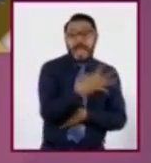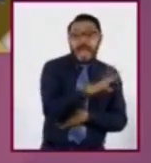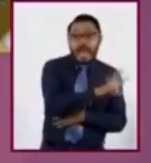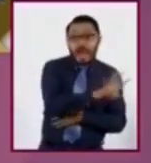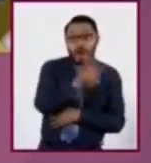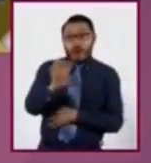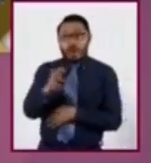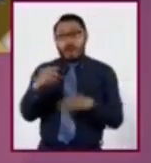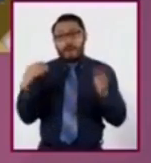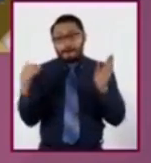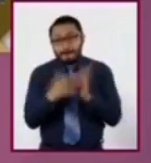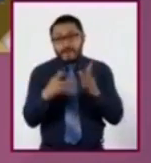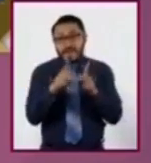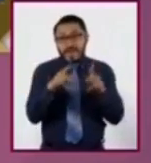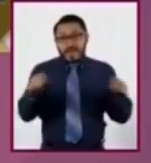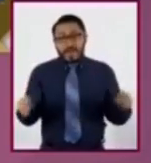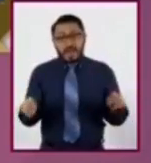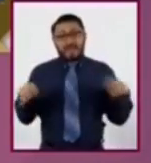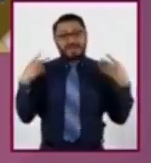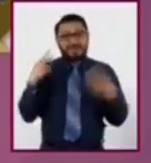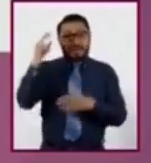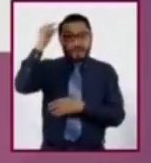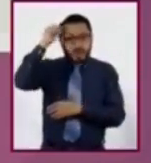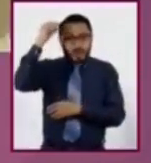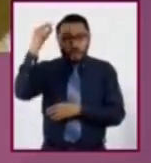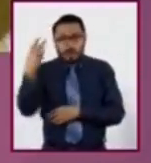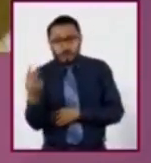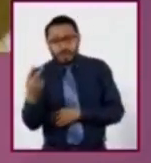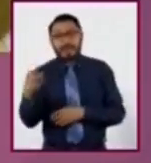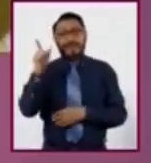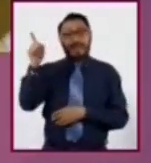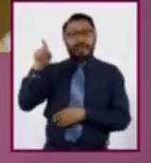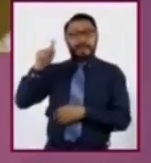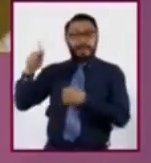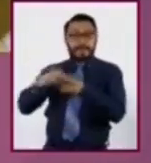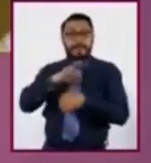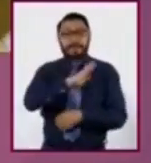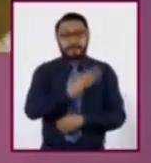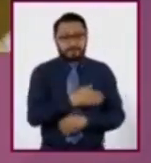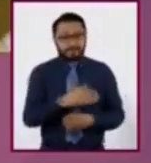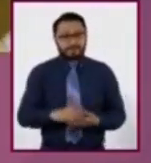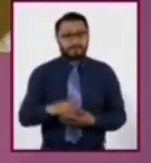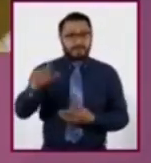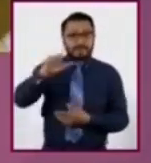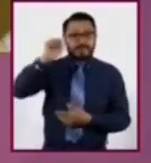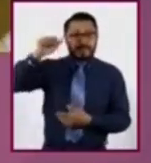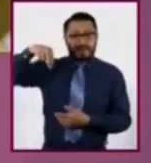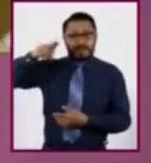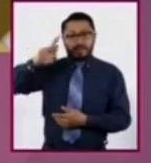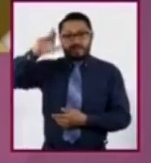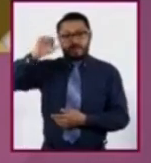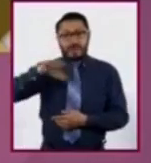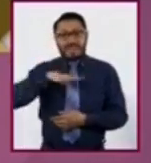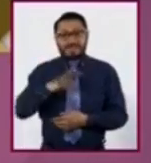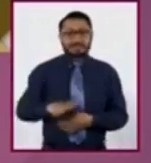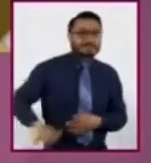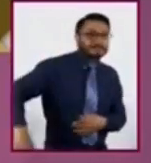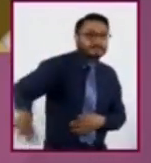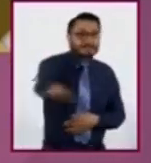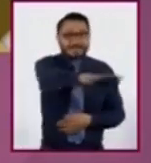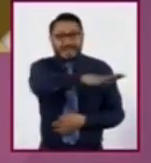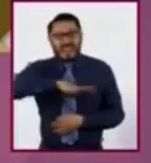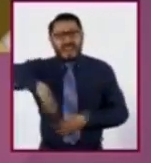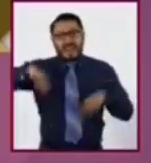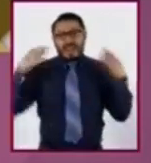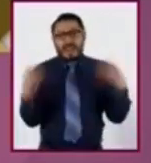cuadrados y se ubica en España. Las llanuras son grandes extensiones de la superficie terrestre que tienen una elevación